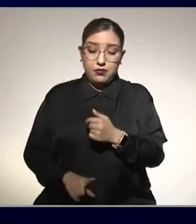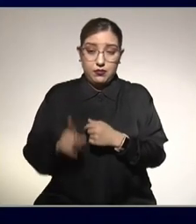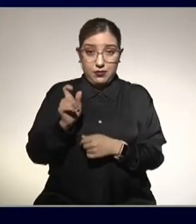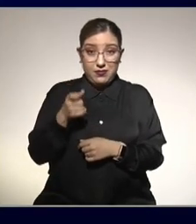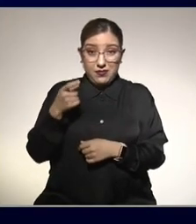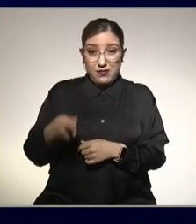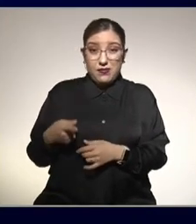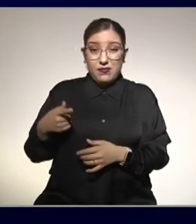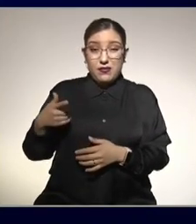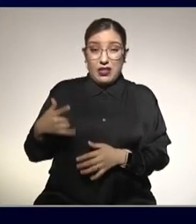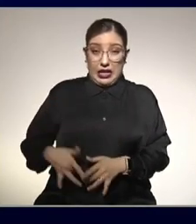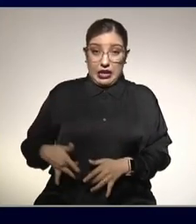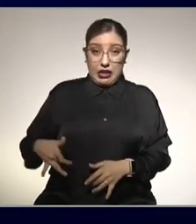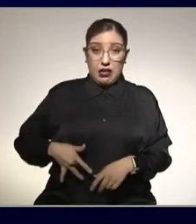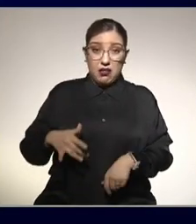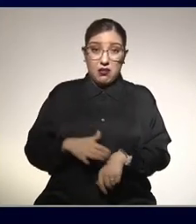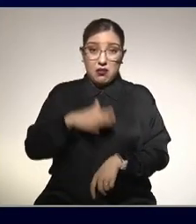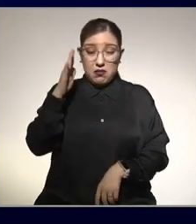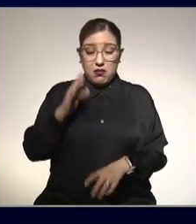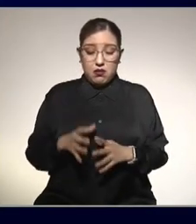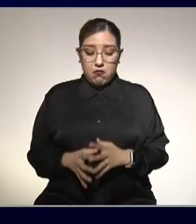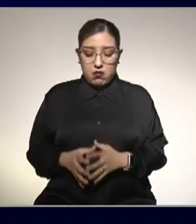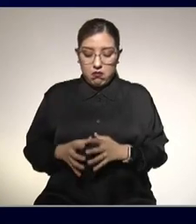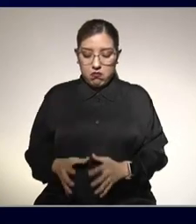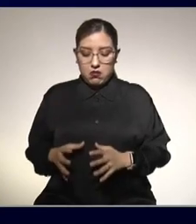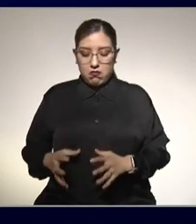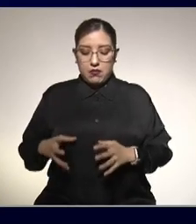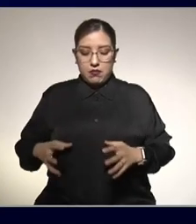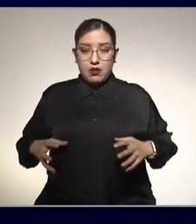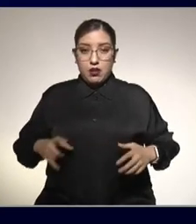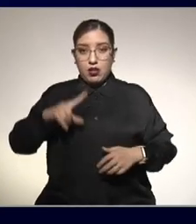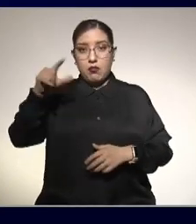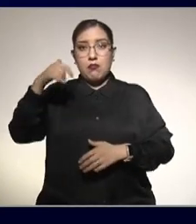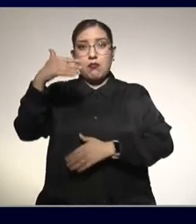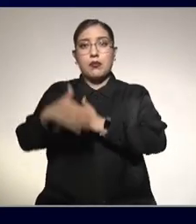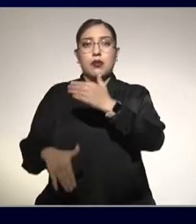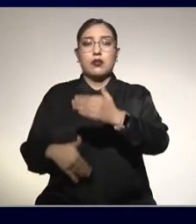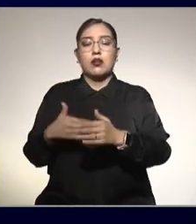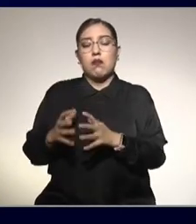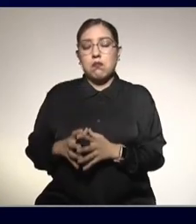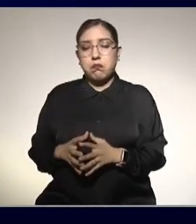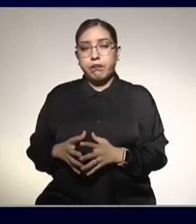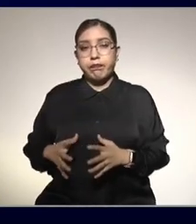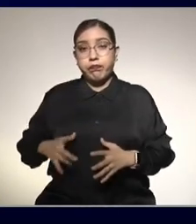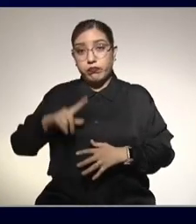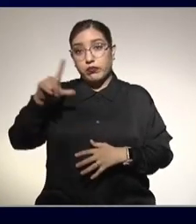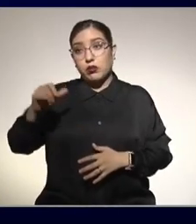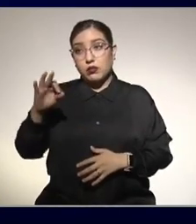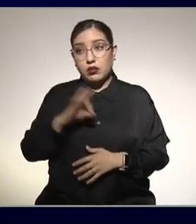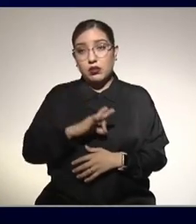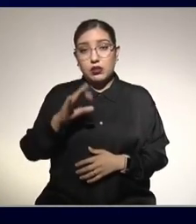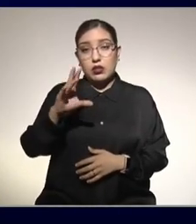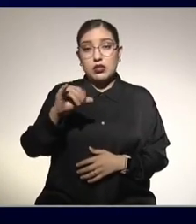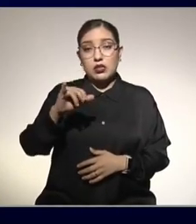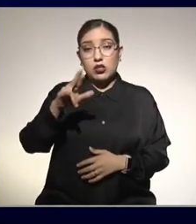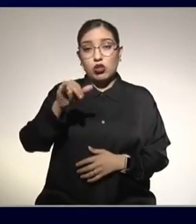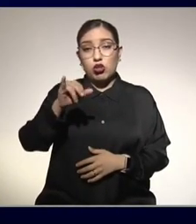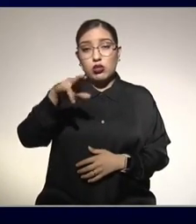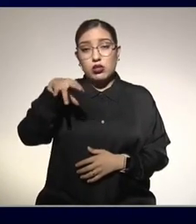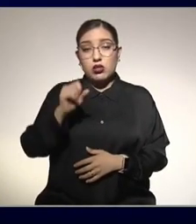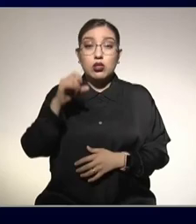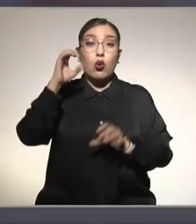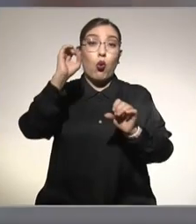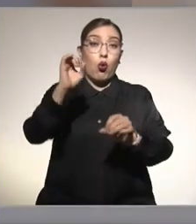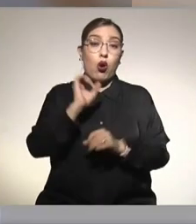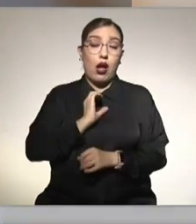crezca y luego empiece un proceso de inflamación y fibrosis terminando en cirrosis con sus complicaciones o en cáncer